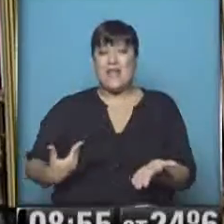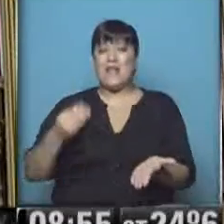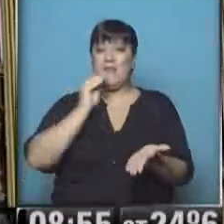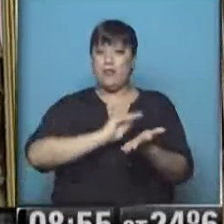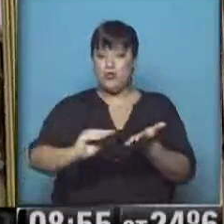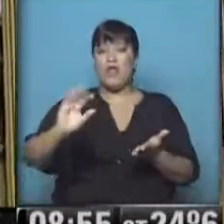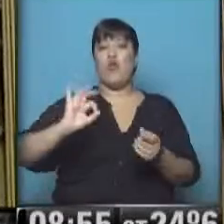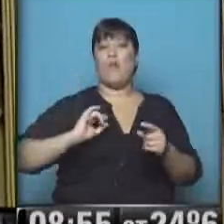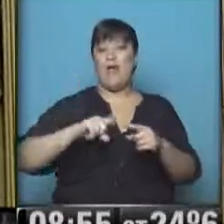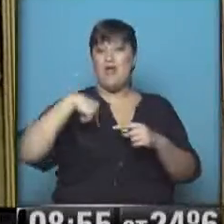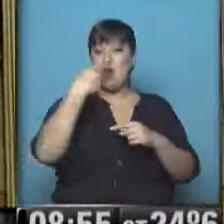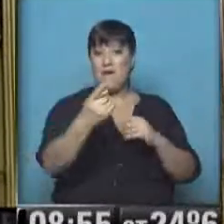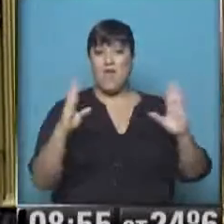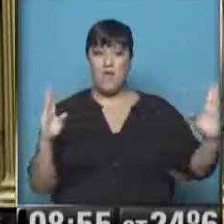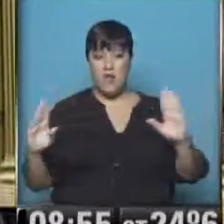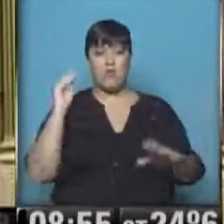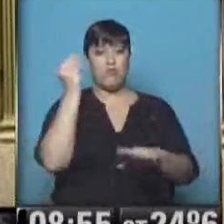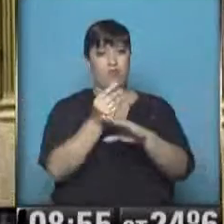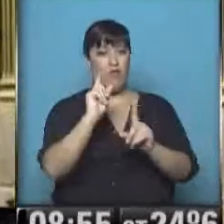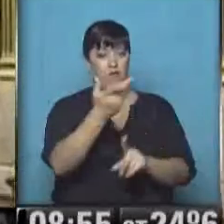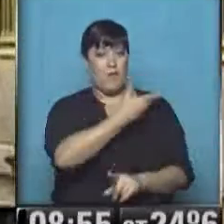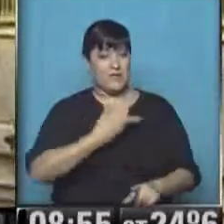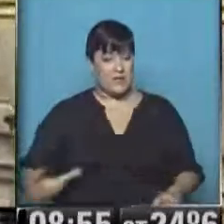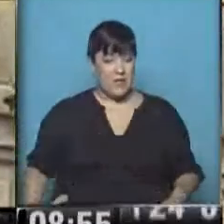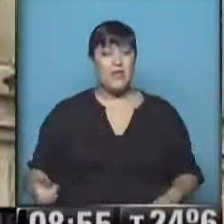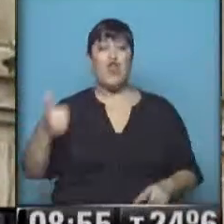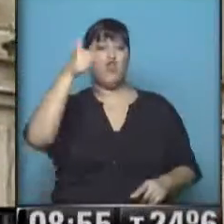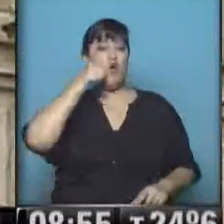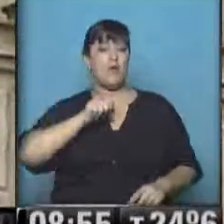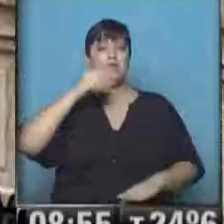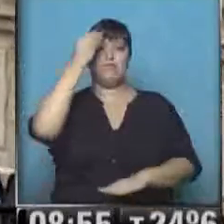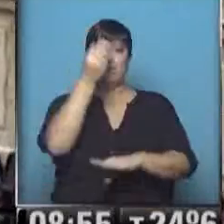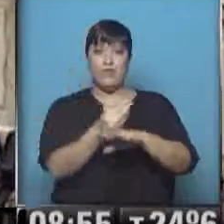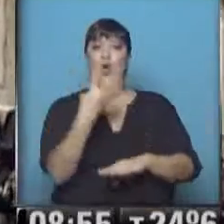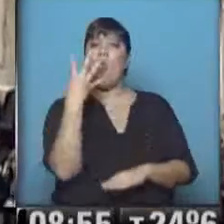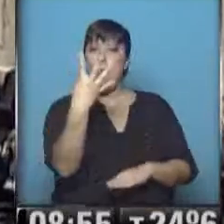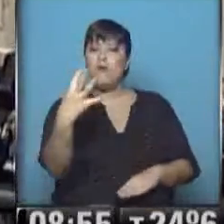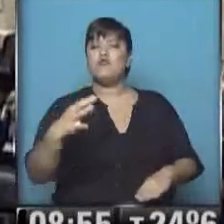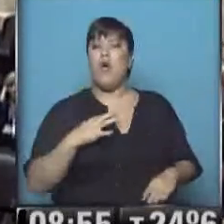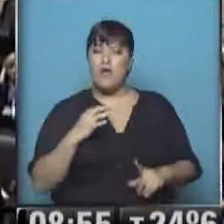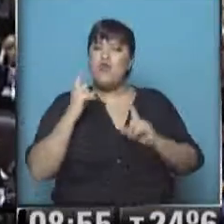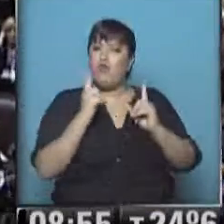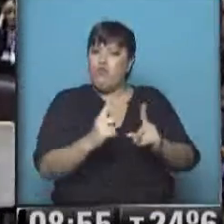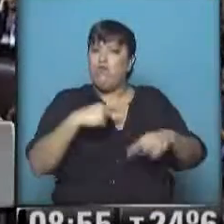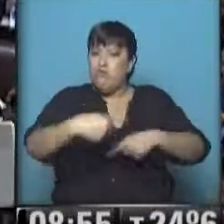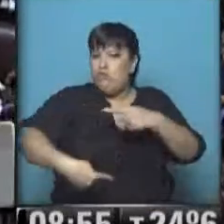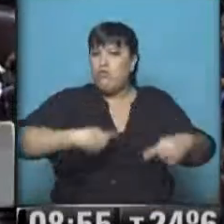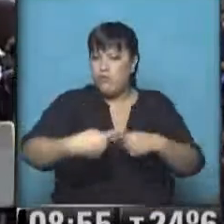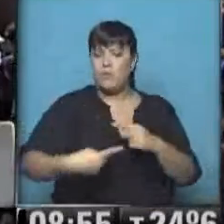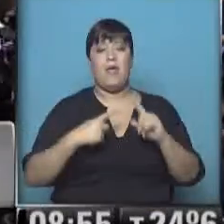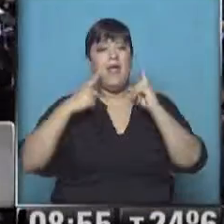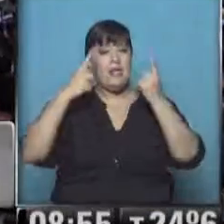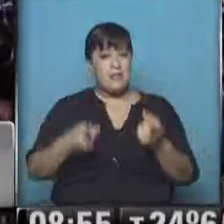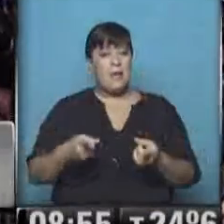próximo periodo parlamentario. Domínguez ocupará este cargo por cuarto año consecutivo. Además,